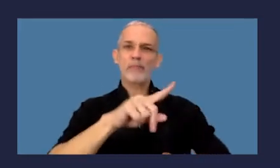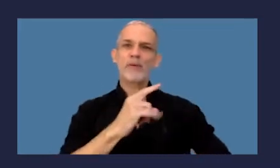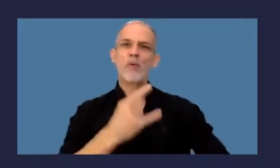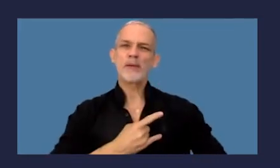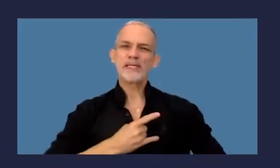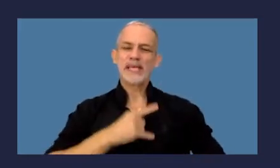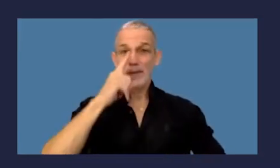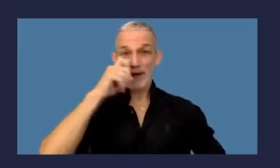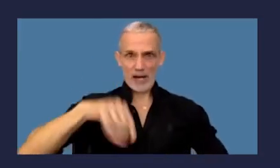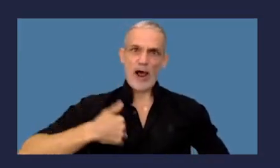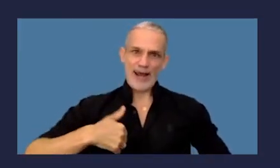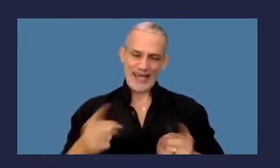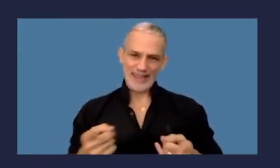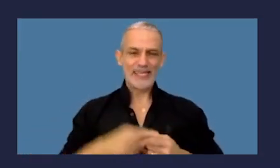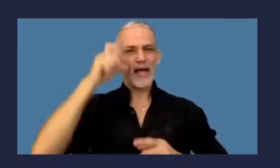Belgrano también argentina.